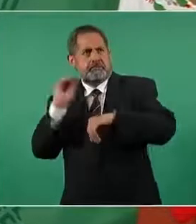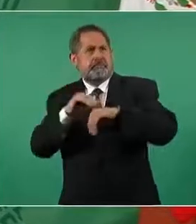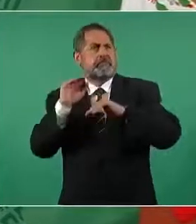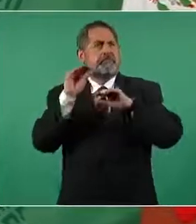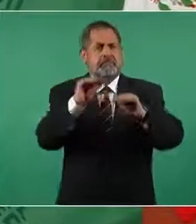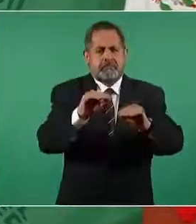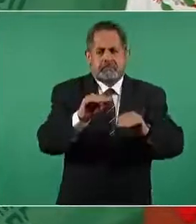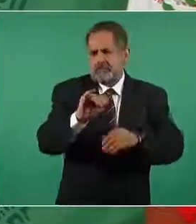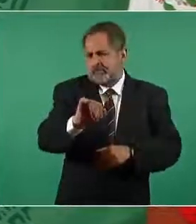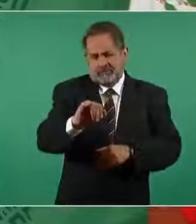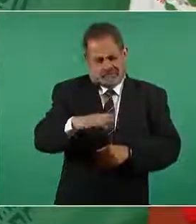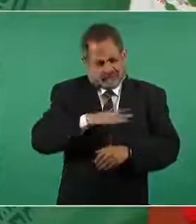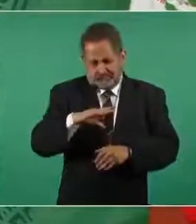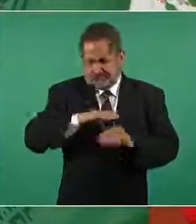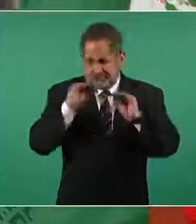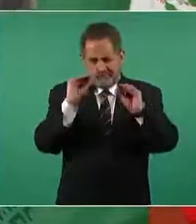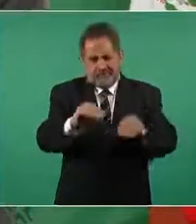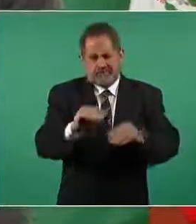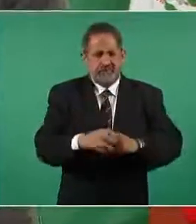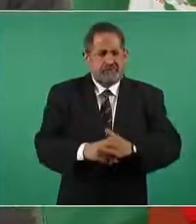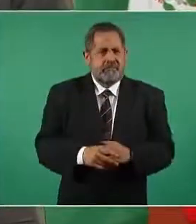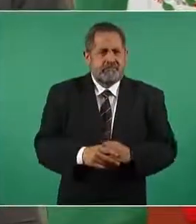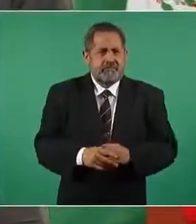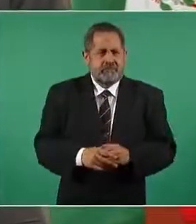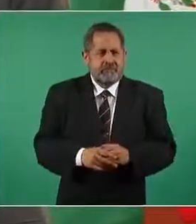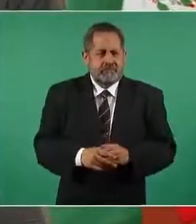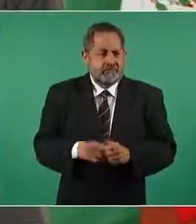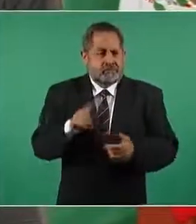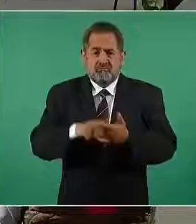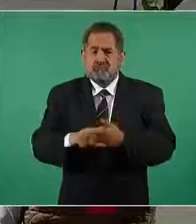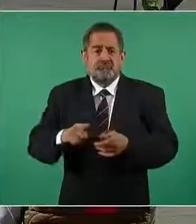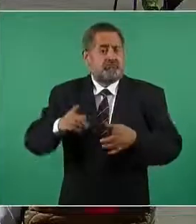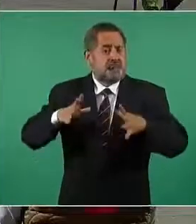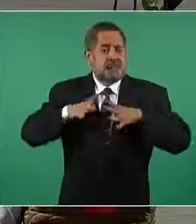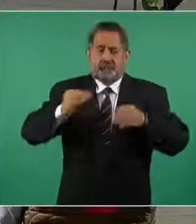así es la cultura madre